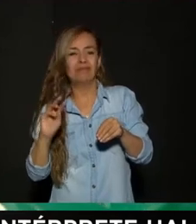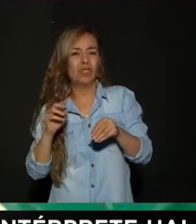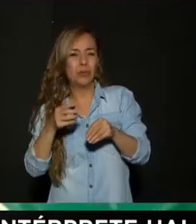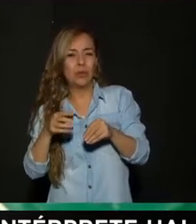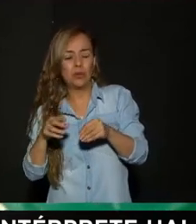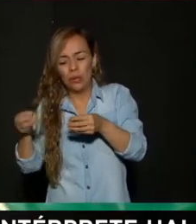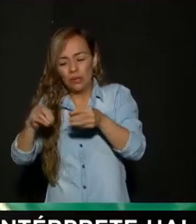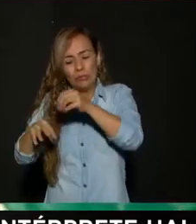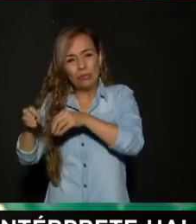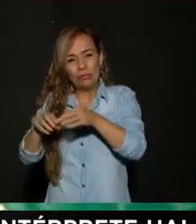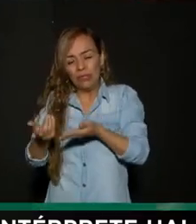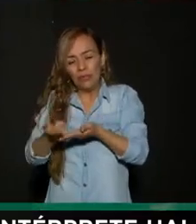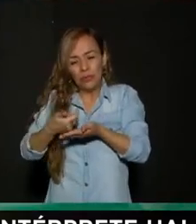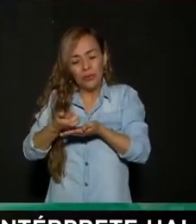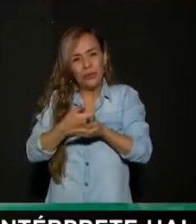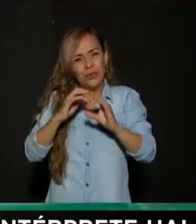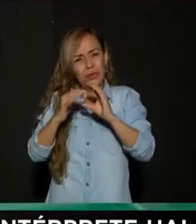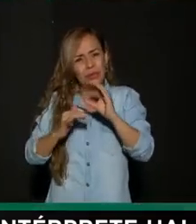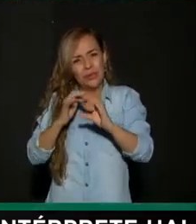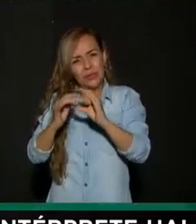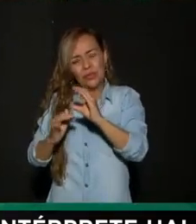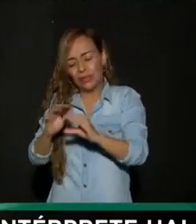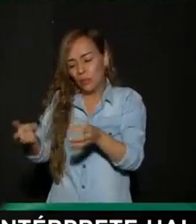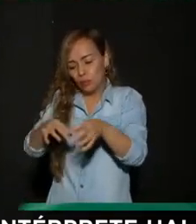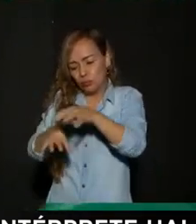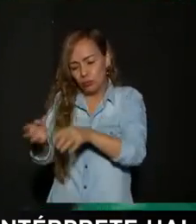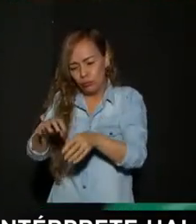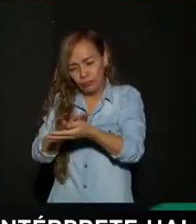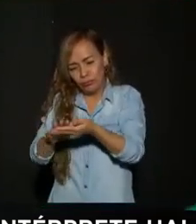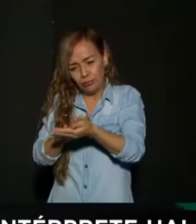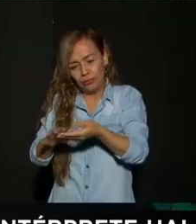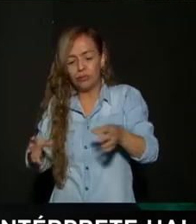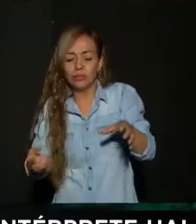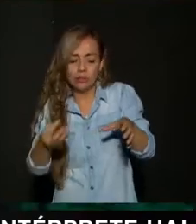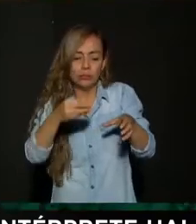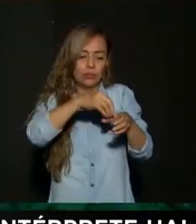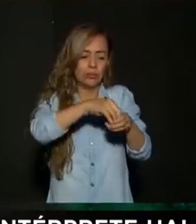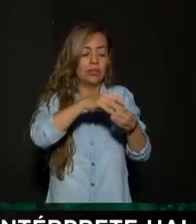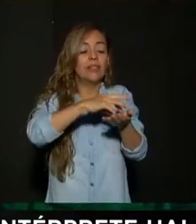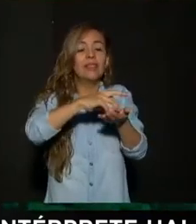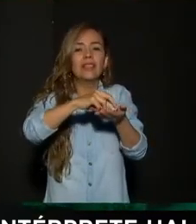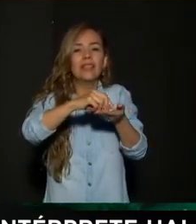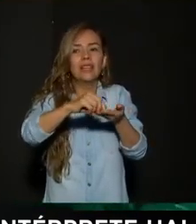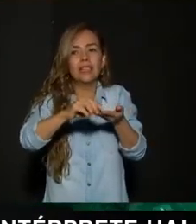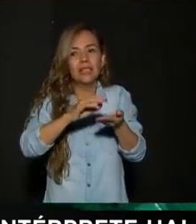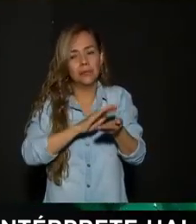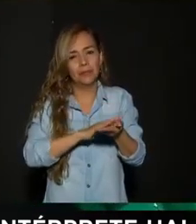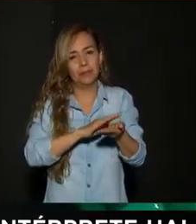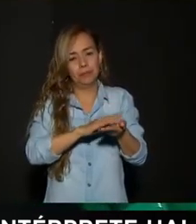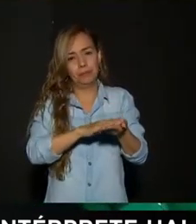eso le llamamos Dos por uno Entonces Este sustrato Se cierne Es para que quede Muy, muy, muy Delgadito